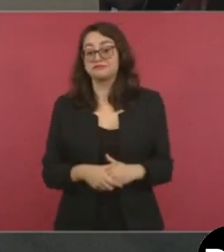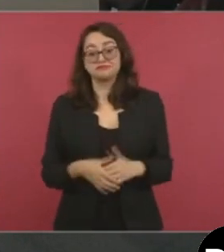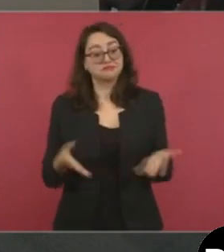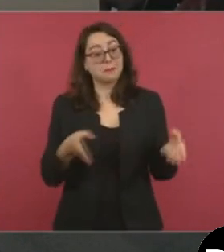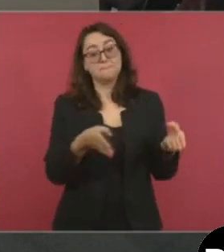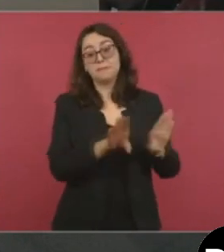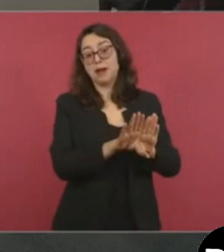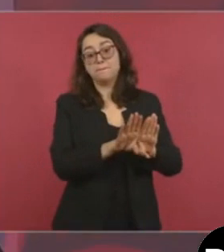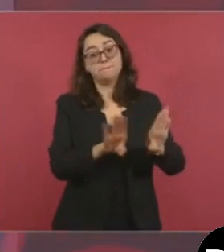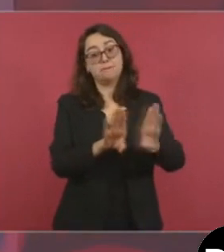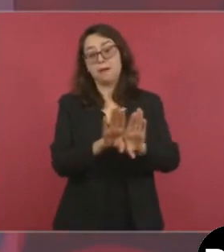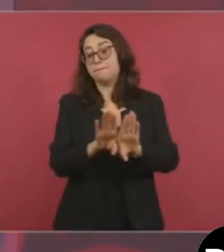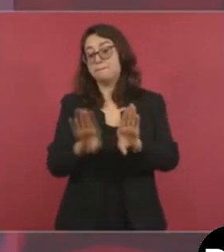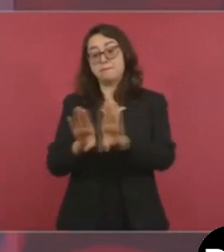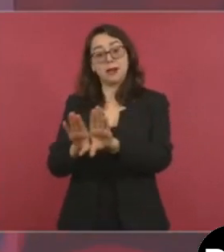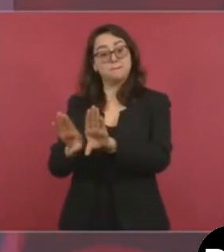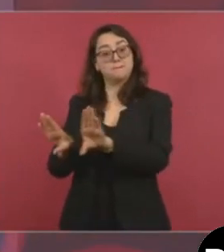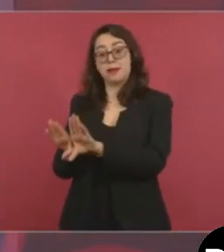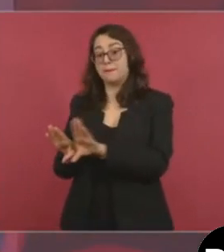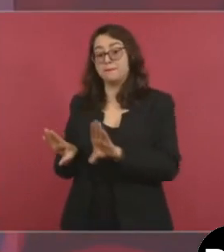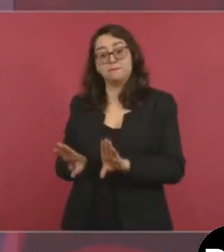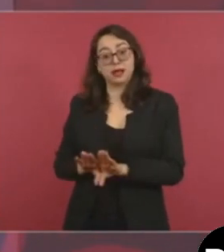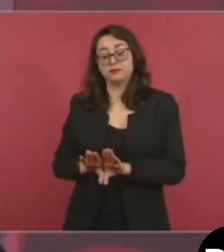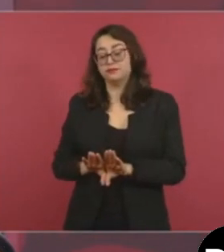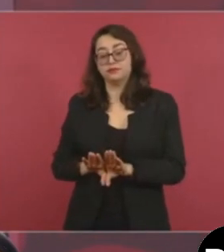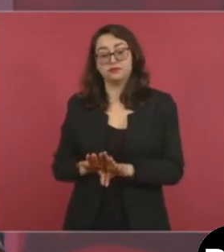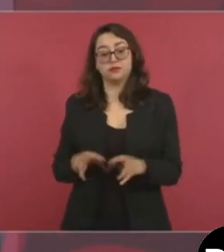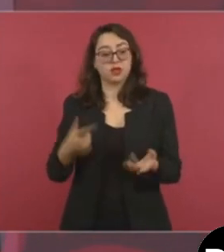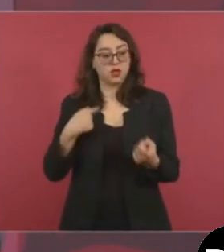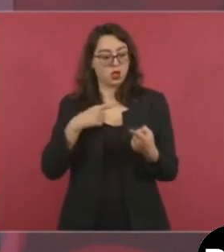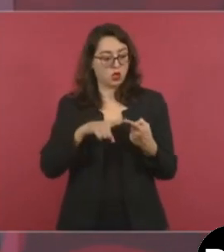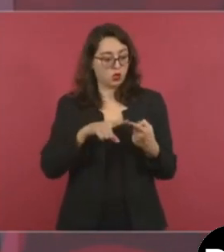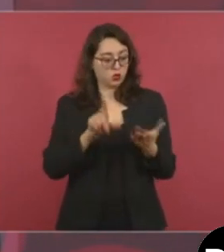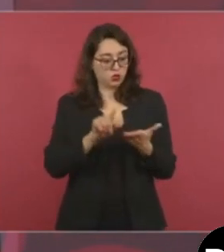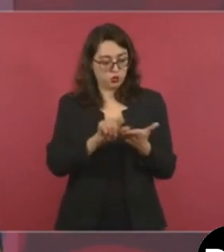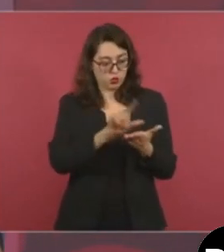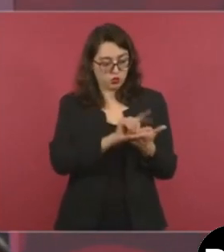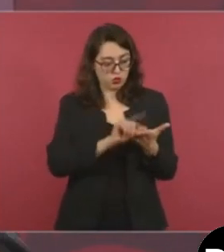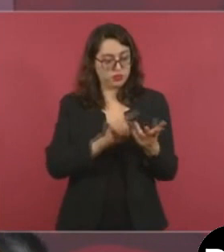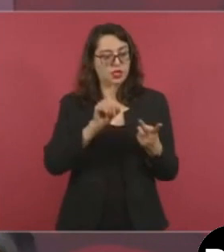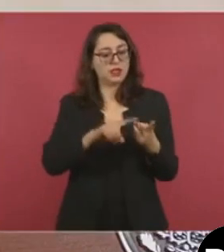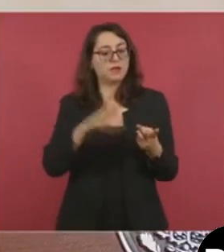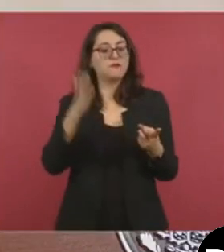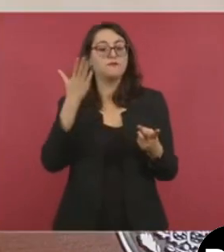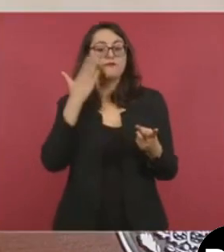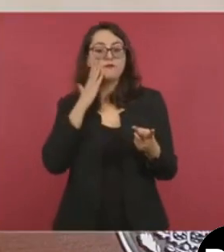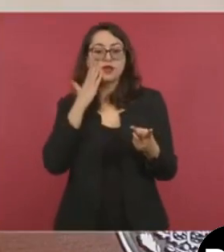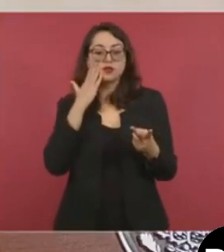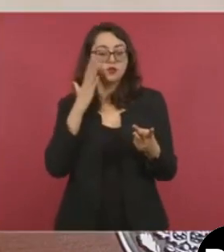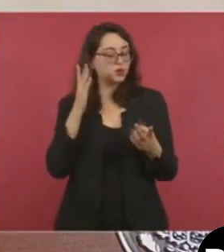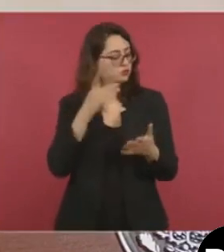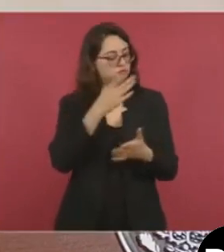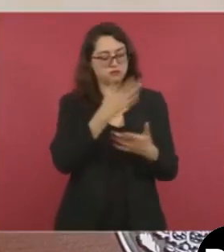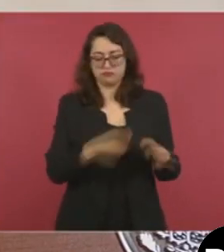mi Twitter, mi Face, completamente.